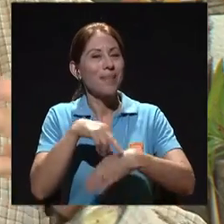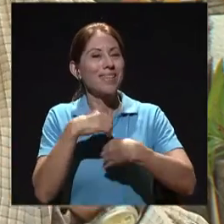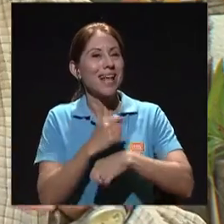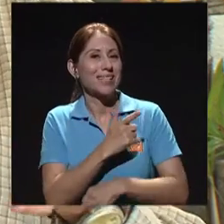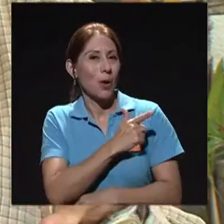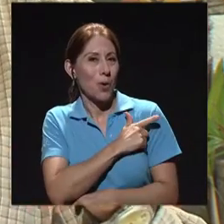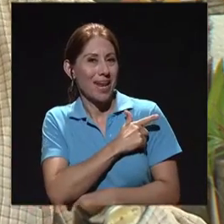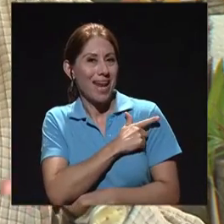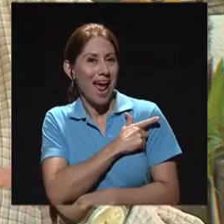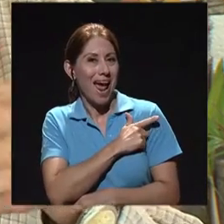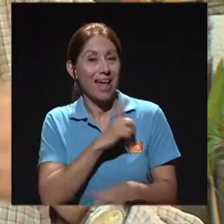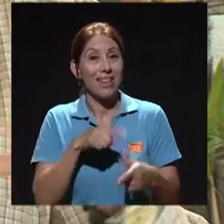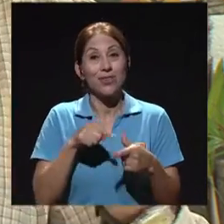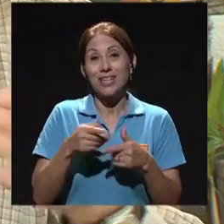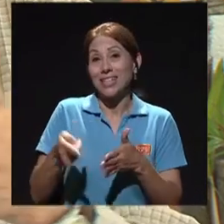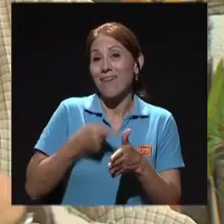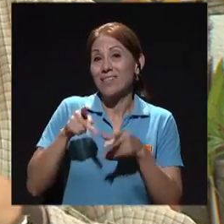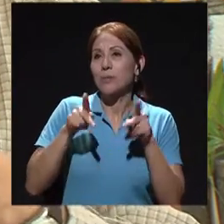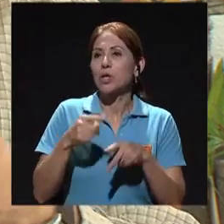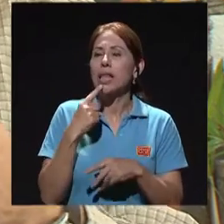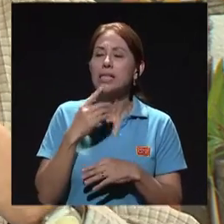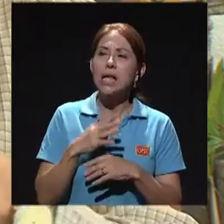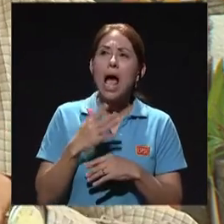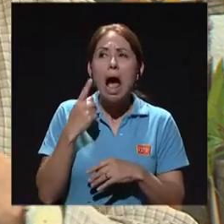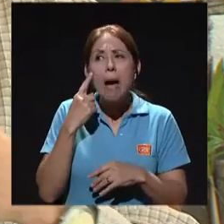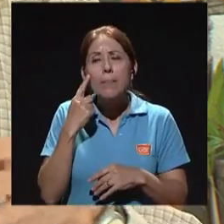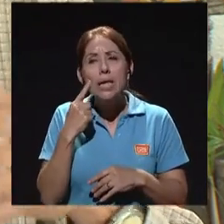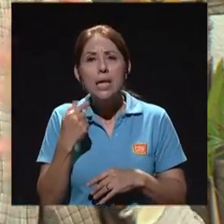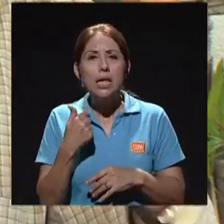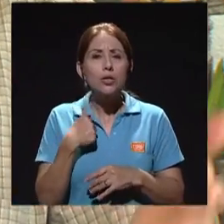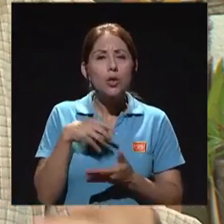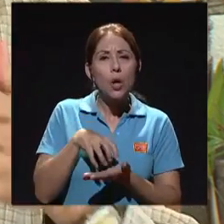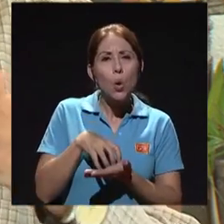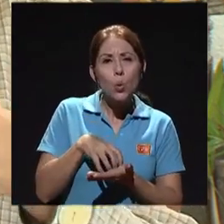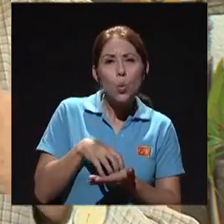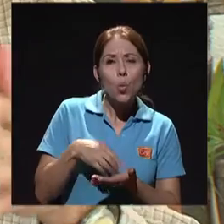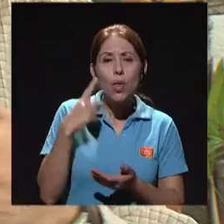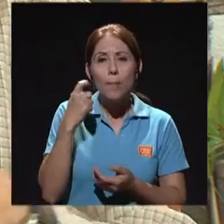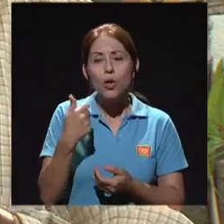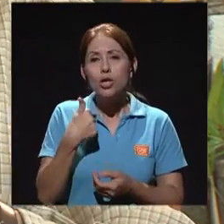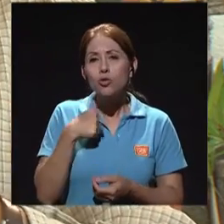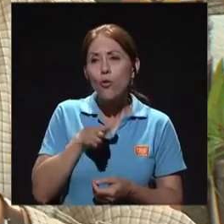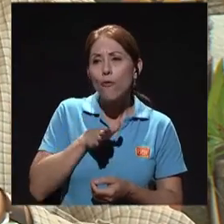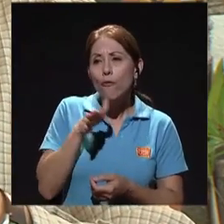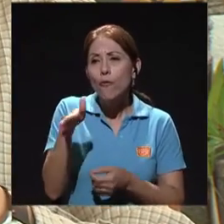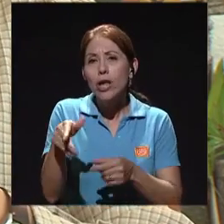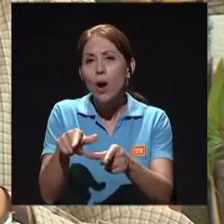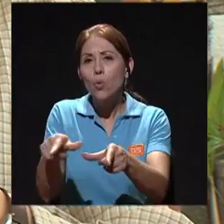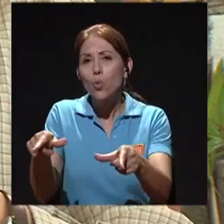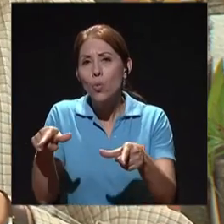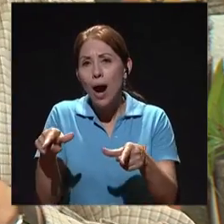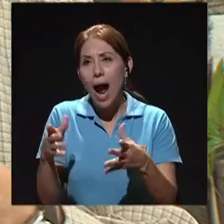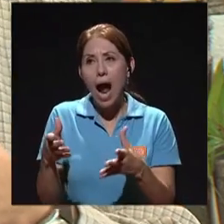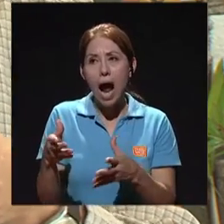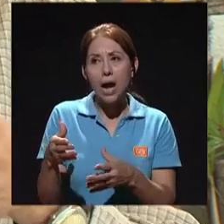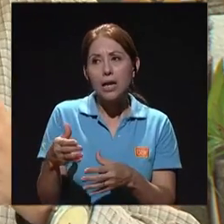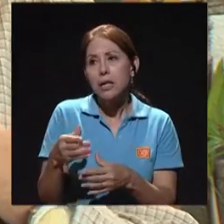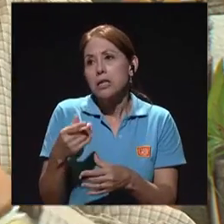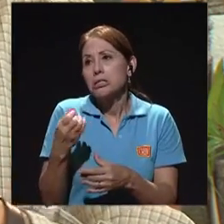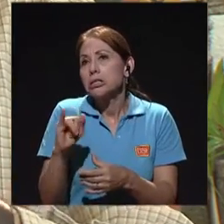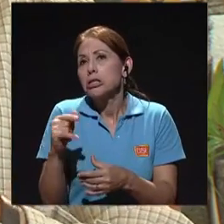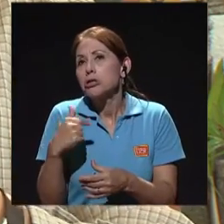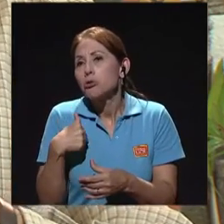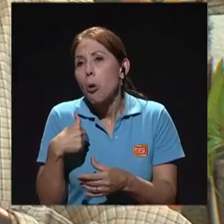preguntan, mire, es que yo tengo duda porque fui a tal lugar y tengo duda que si me dieron